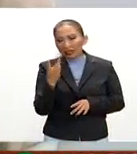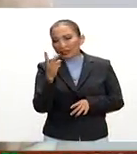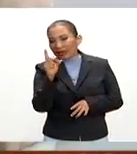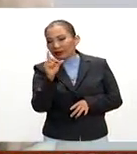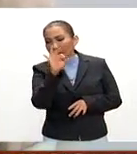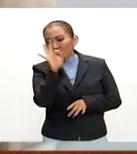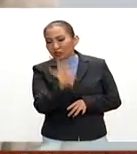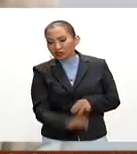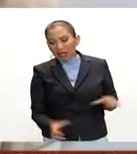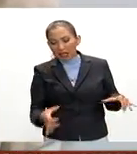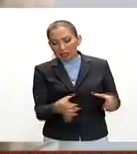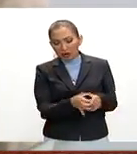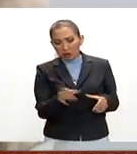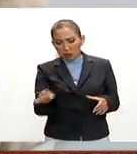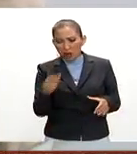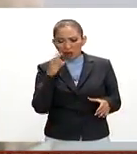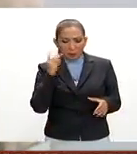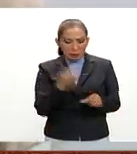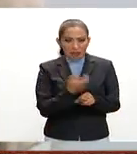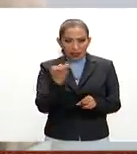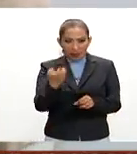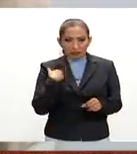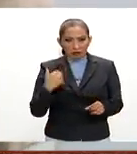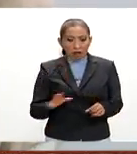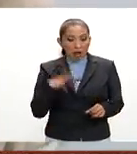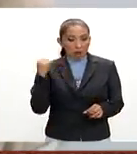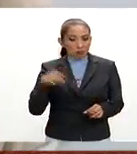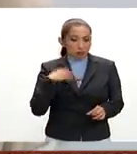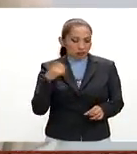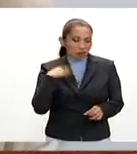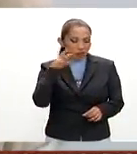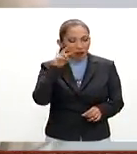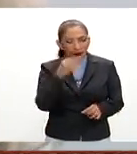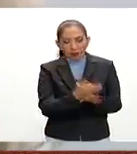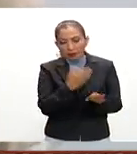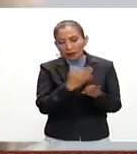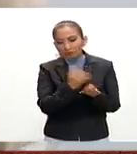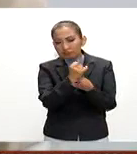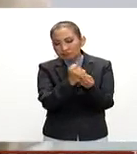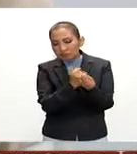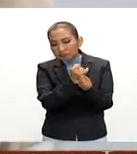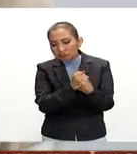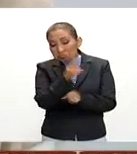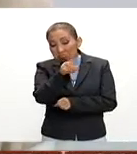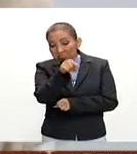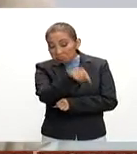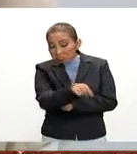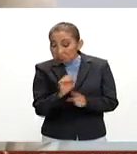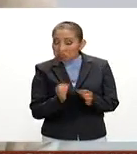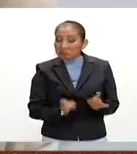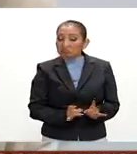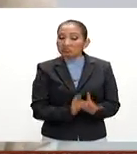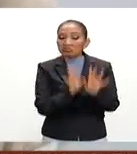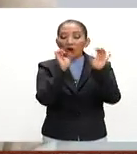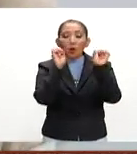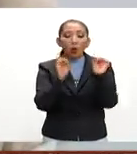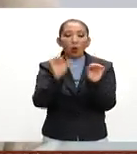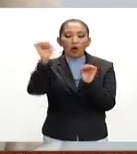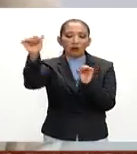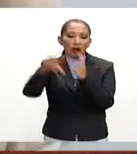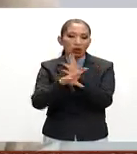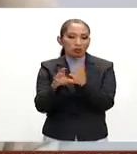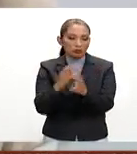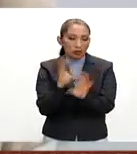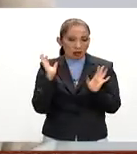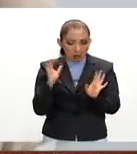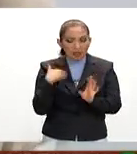30% cuando suceden este tipo de prácticas justamente estamos investigando si esa es la circunstancia o es cualquier otra lo